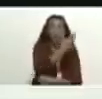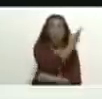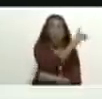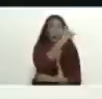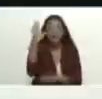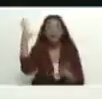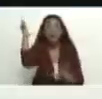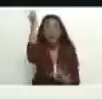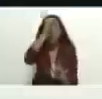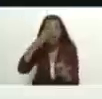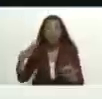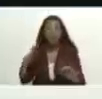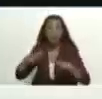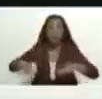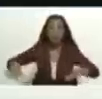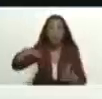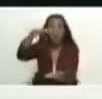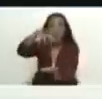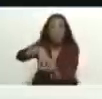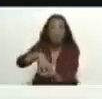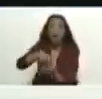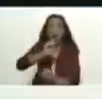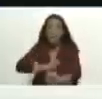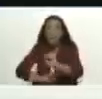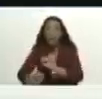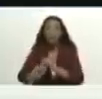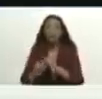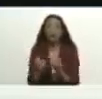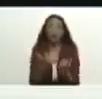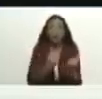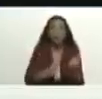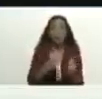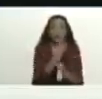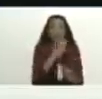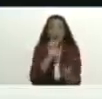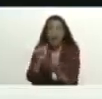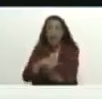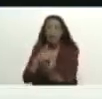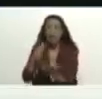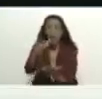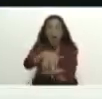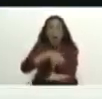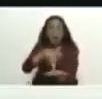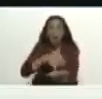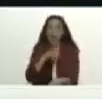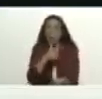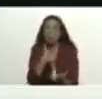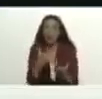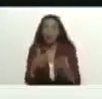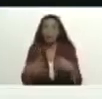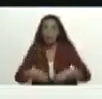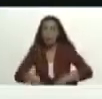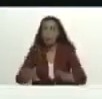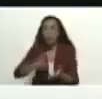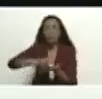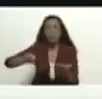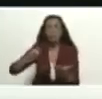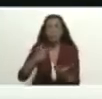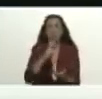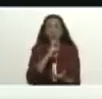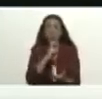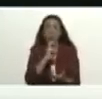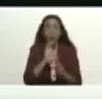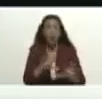por reforestarlo por protegerlo y por alejar a la minería ilegal y sacarla de raíz